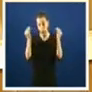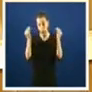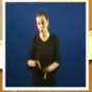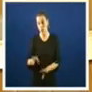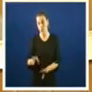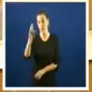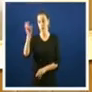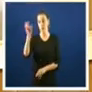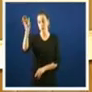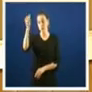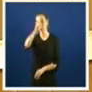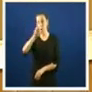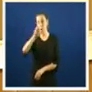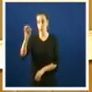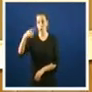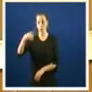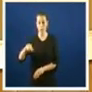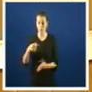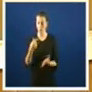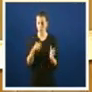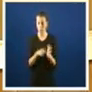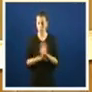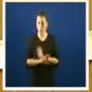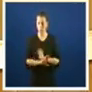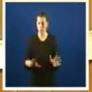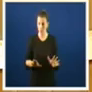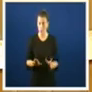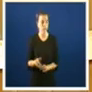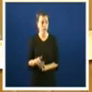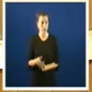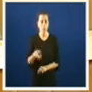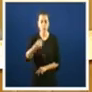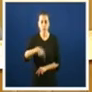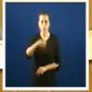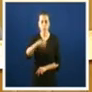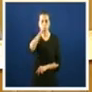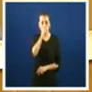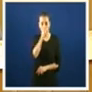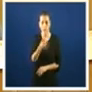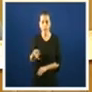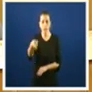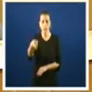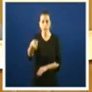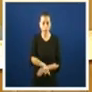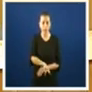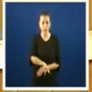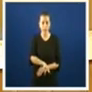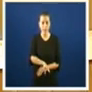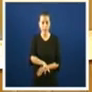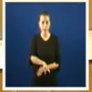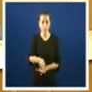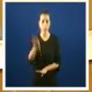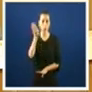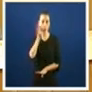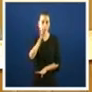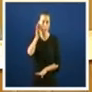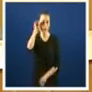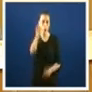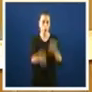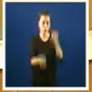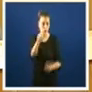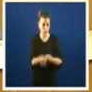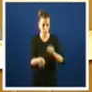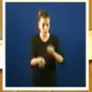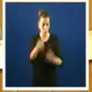Non se limita só a esto, señora Paula Prado Recordo que tamén por delito electoral Houbo que